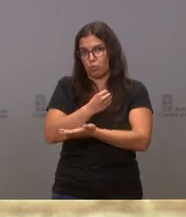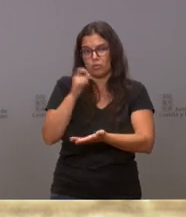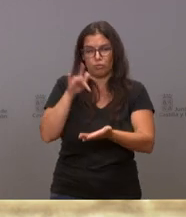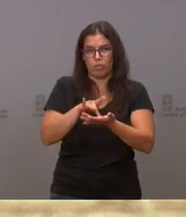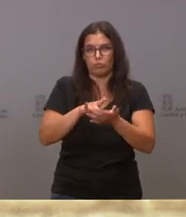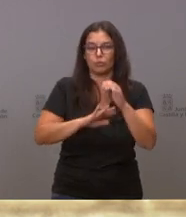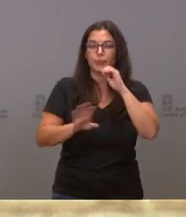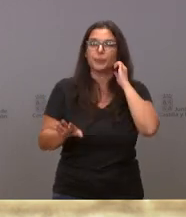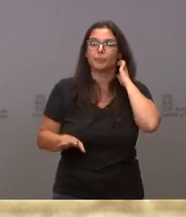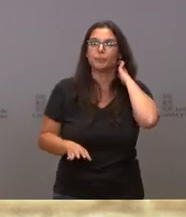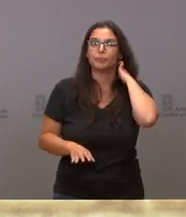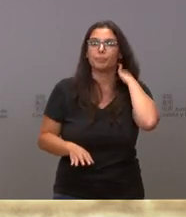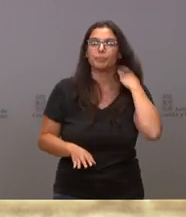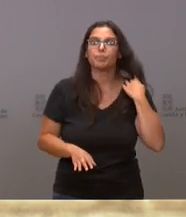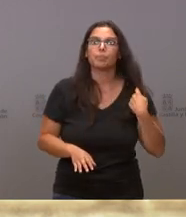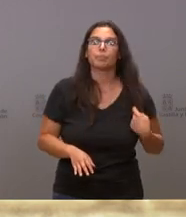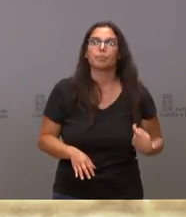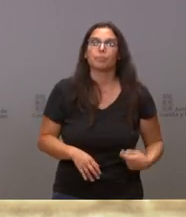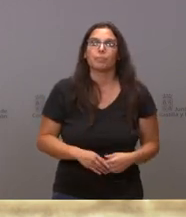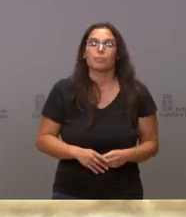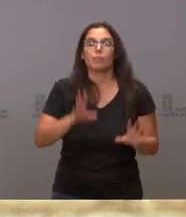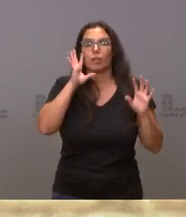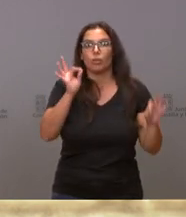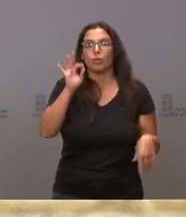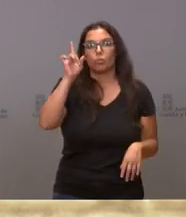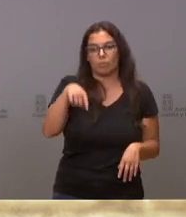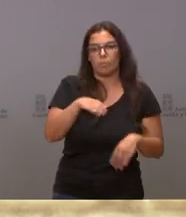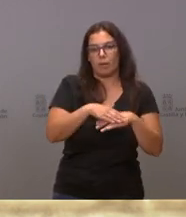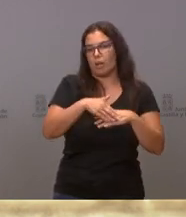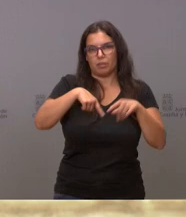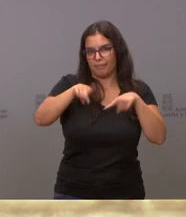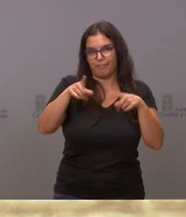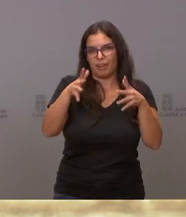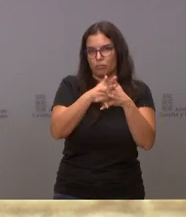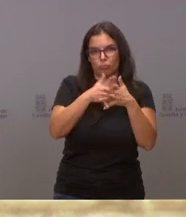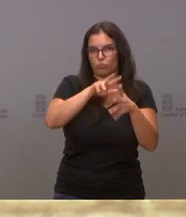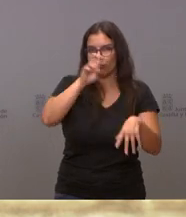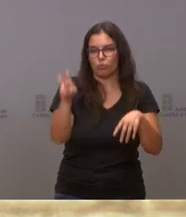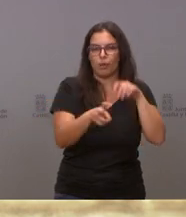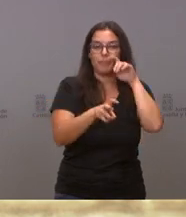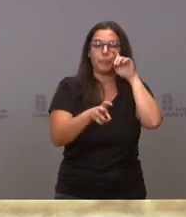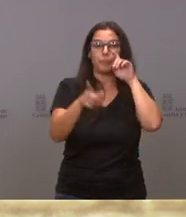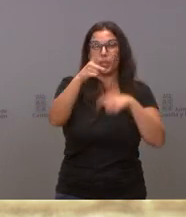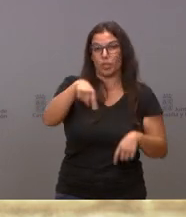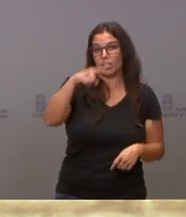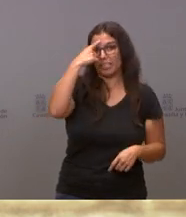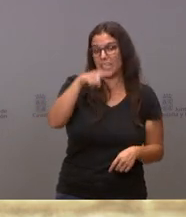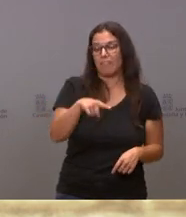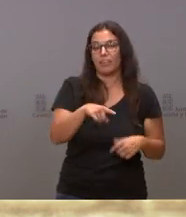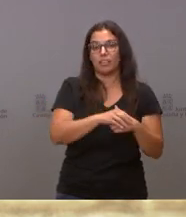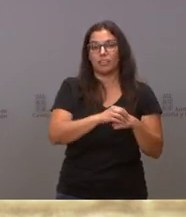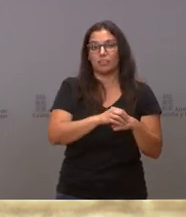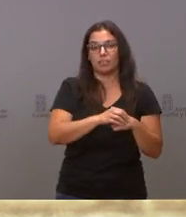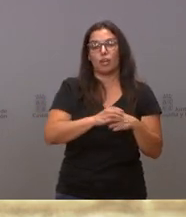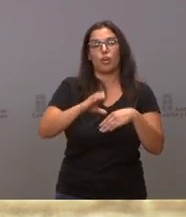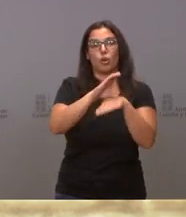la comunidad. Y, por supuesto, en las infraestructuras. Como saben ustedes, y habitual es que el